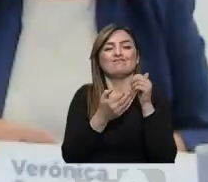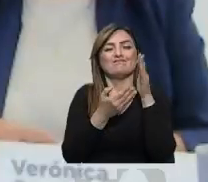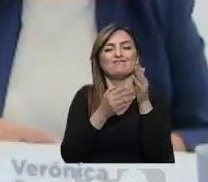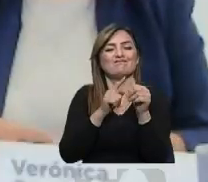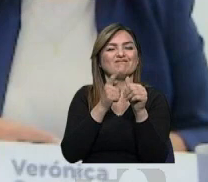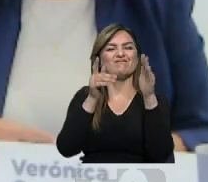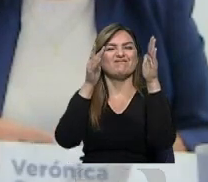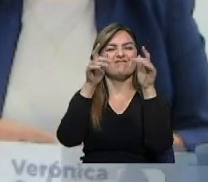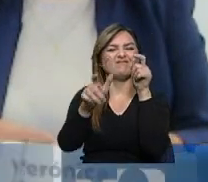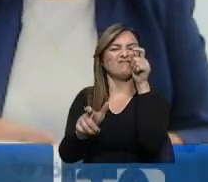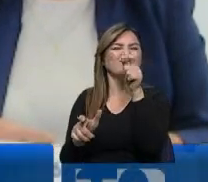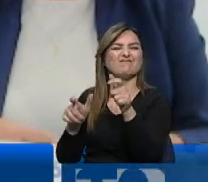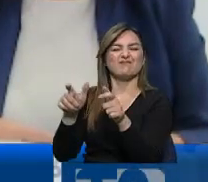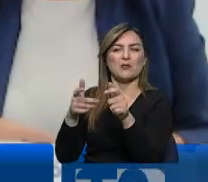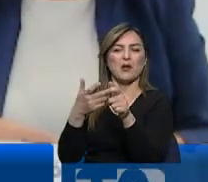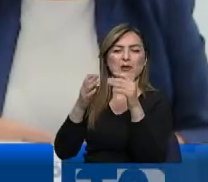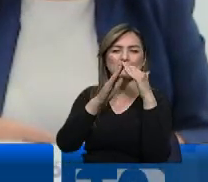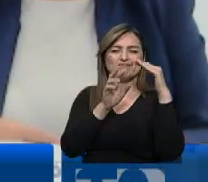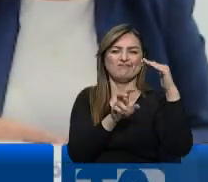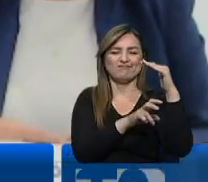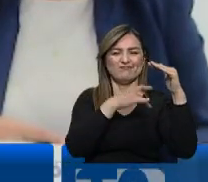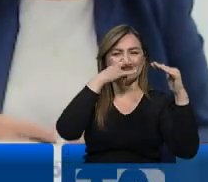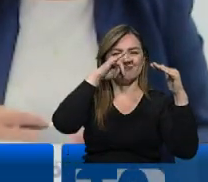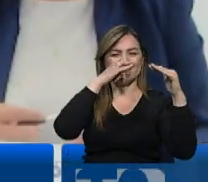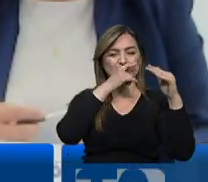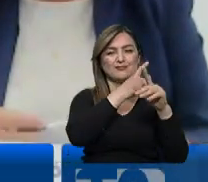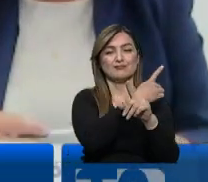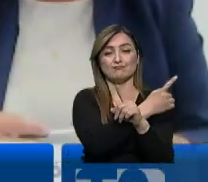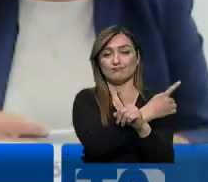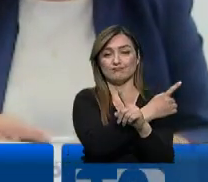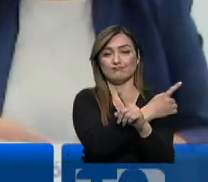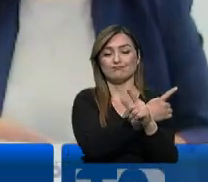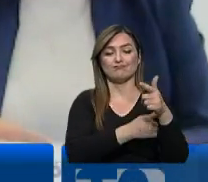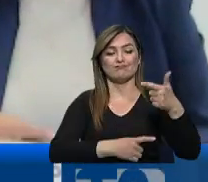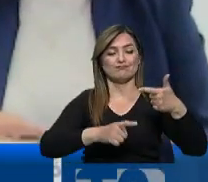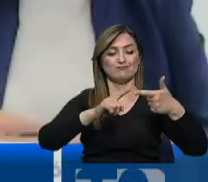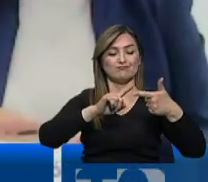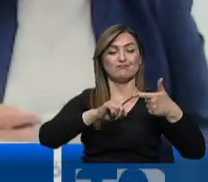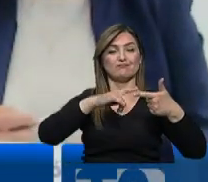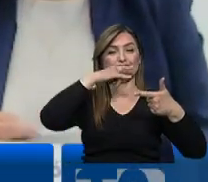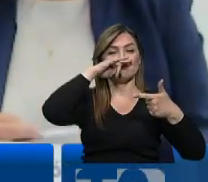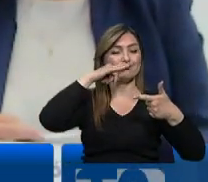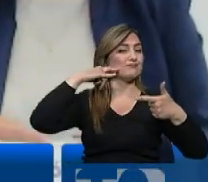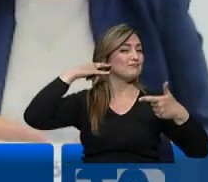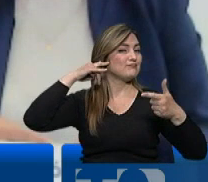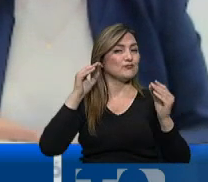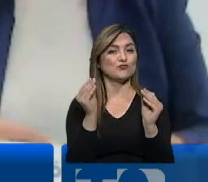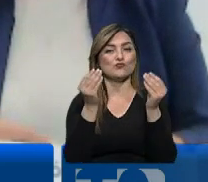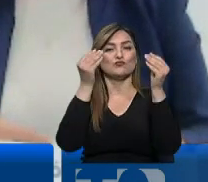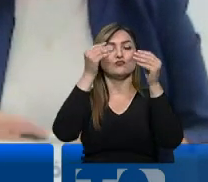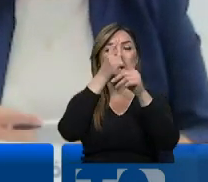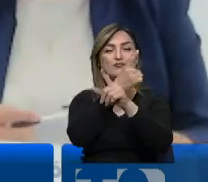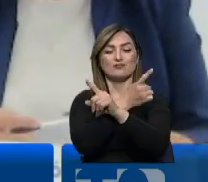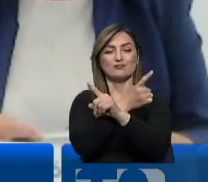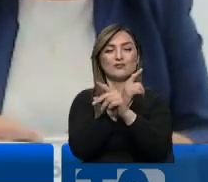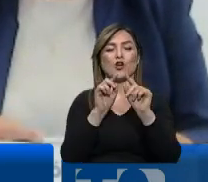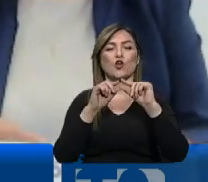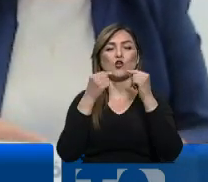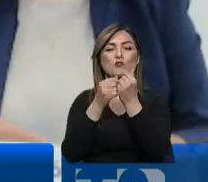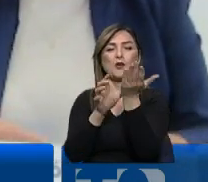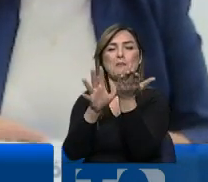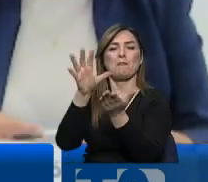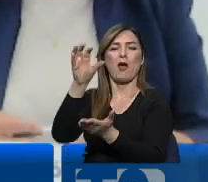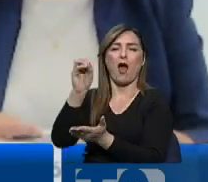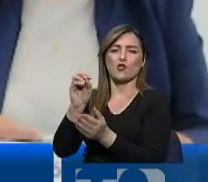prioridades en el país se consideran las adopciones para niños con discapacidad, niños, niñas y adolescentes con discapacidad, grupos de